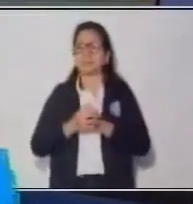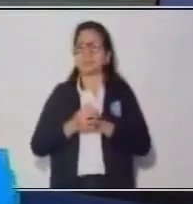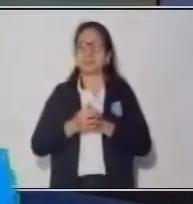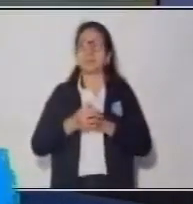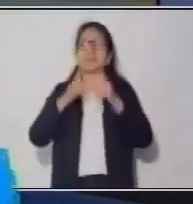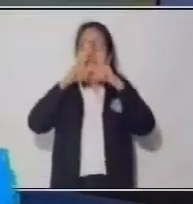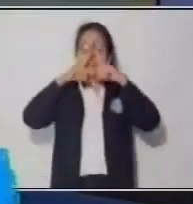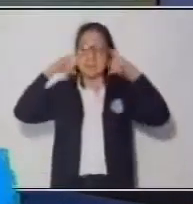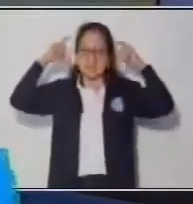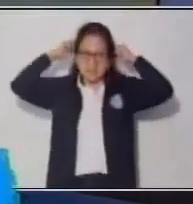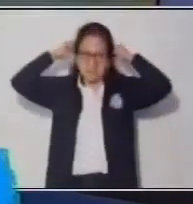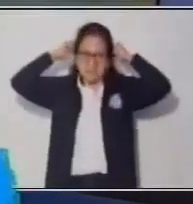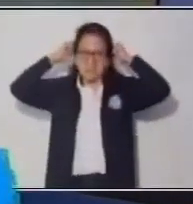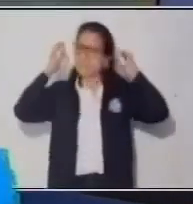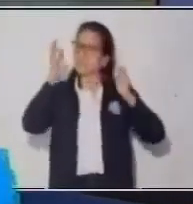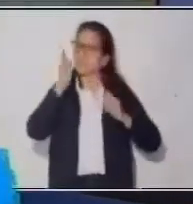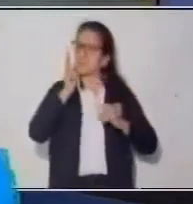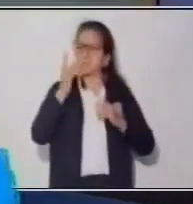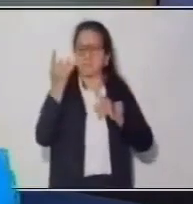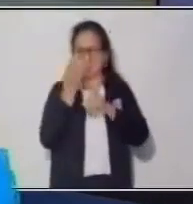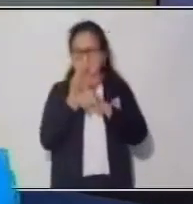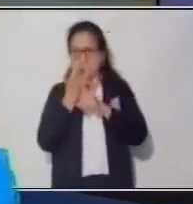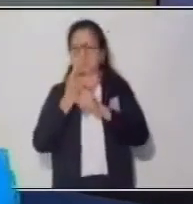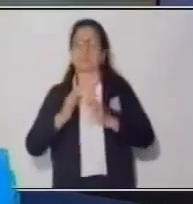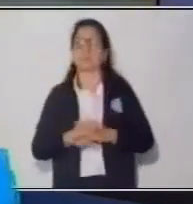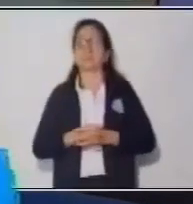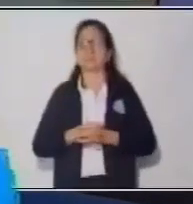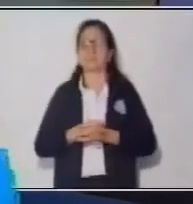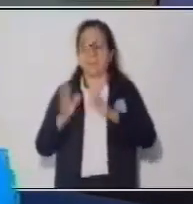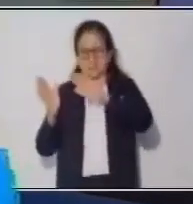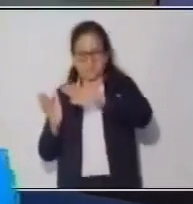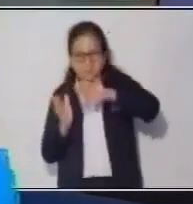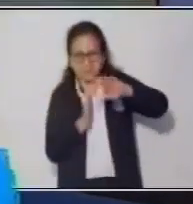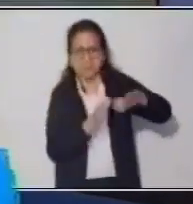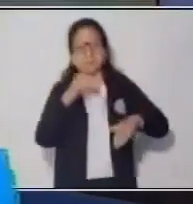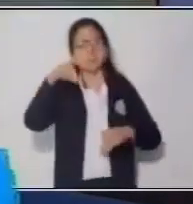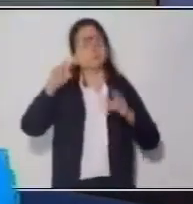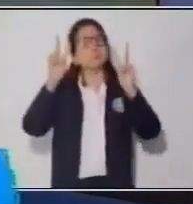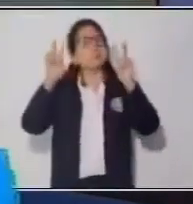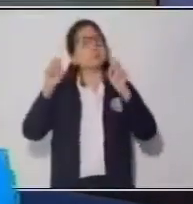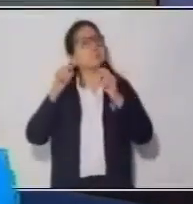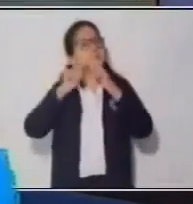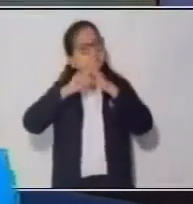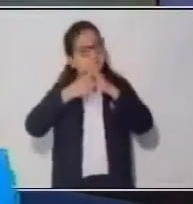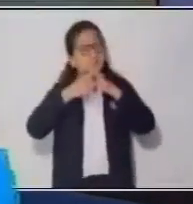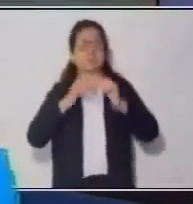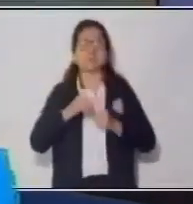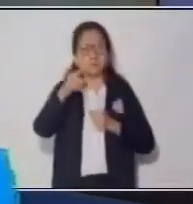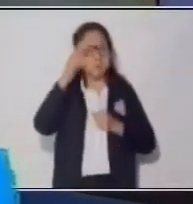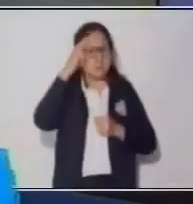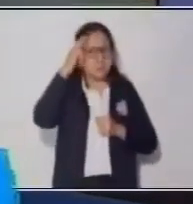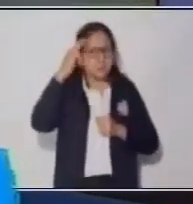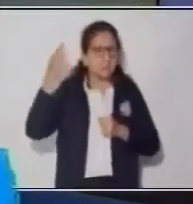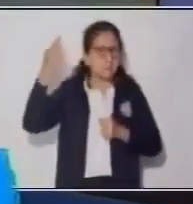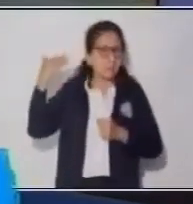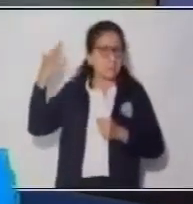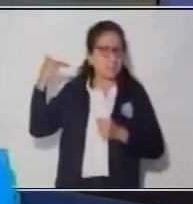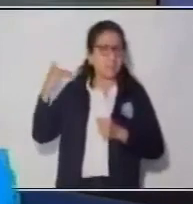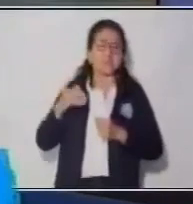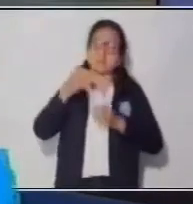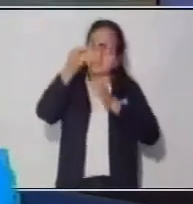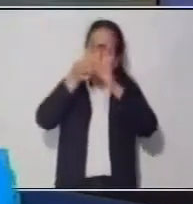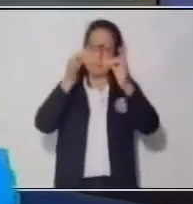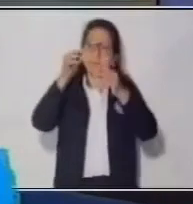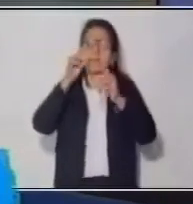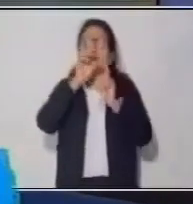mascarilla. Bueno, damos inicio a este tema. Te recordarás anteriormente que ya vimos la